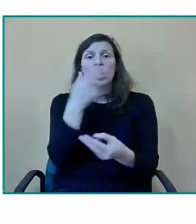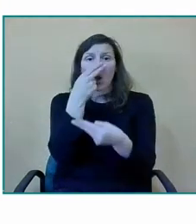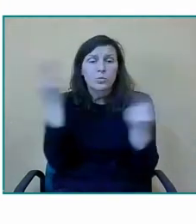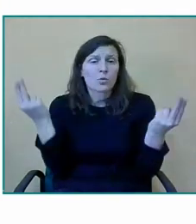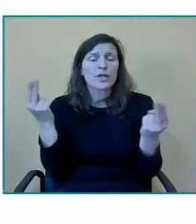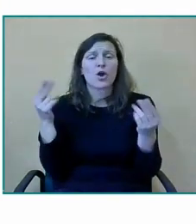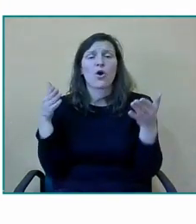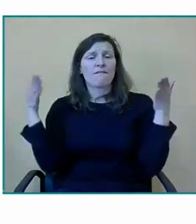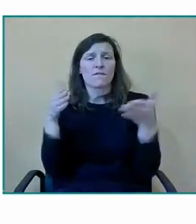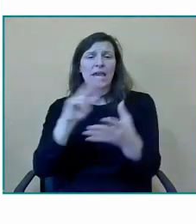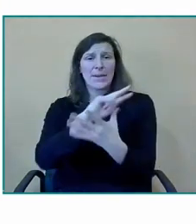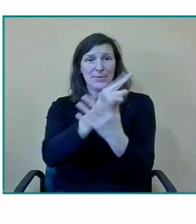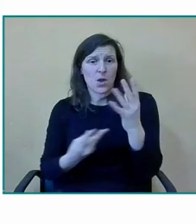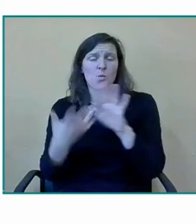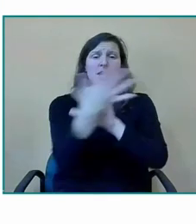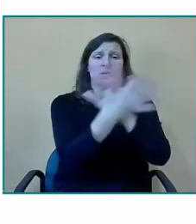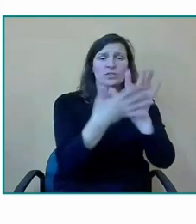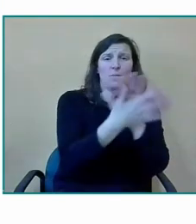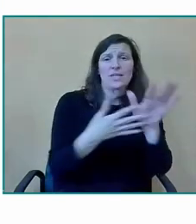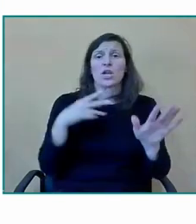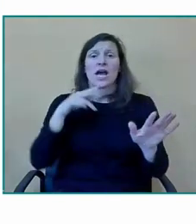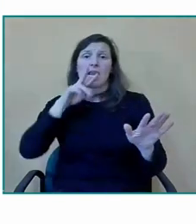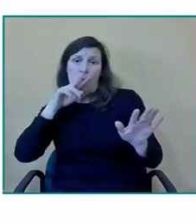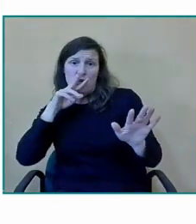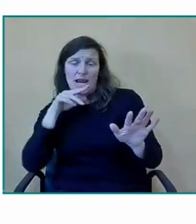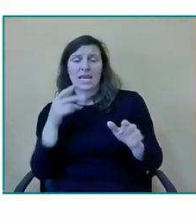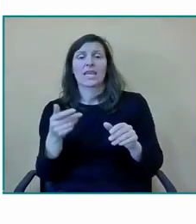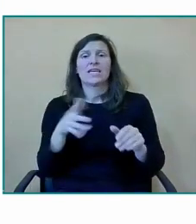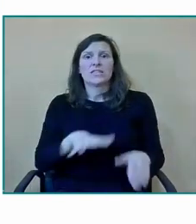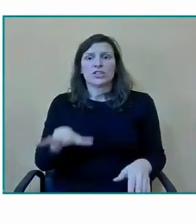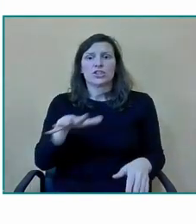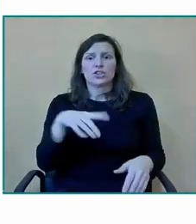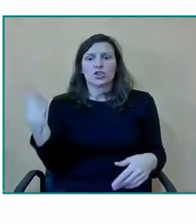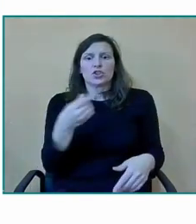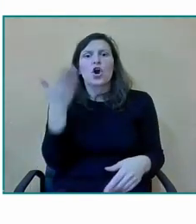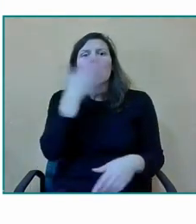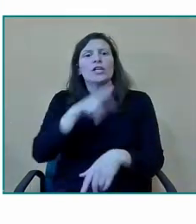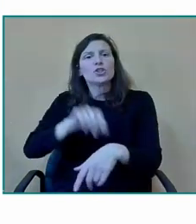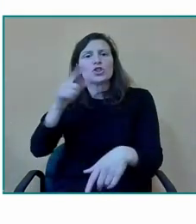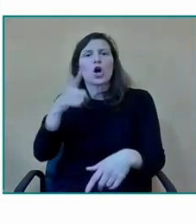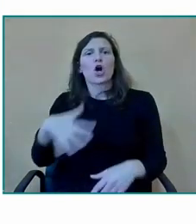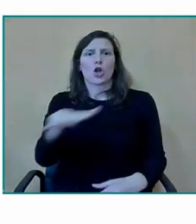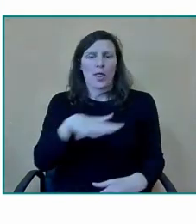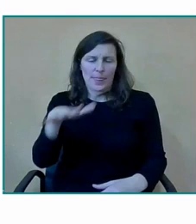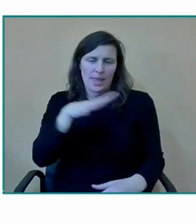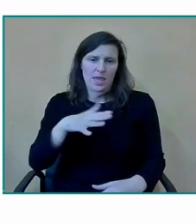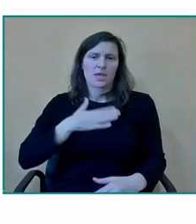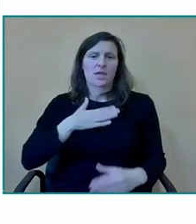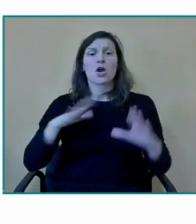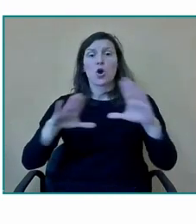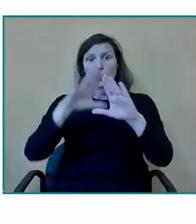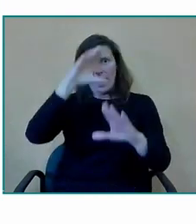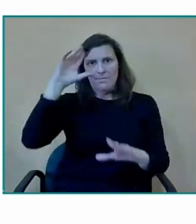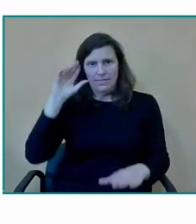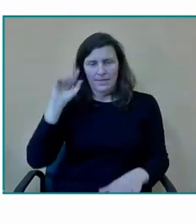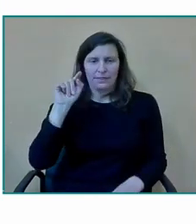bilingüe en la lengua de signos español a lengua oral y nos encontramos en la comunidad de Madrid tenemos aulas de infantil